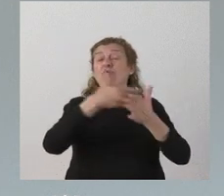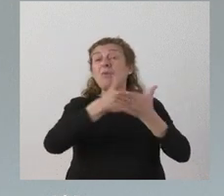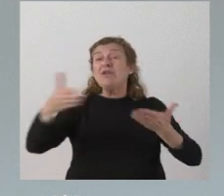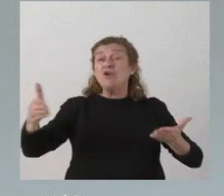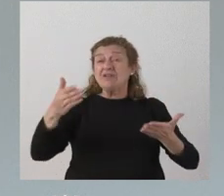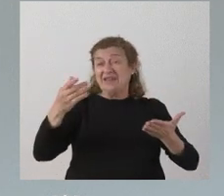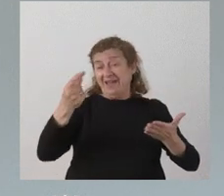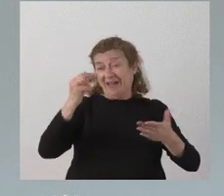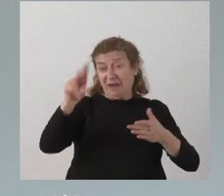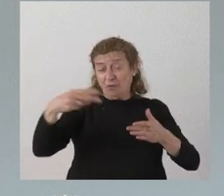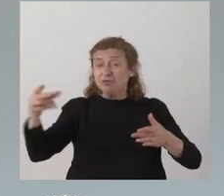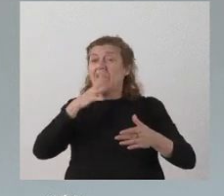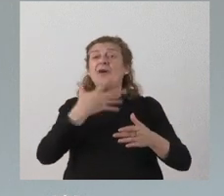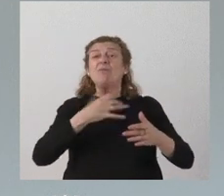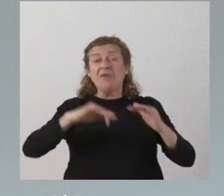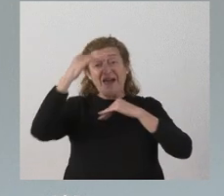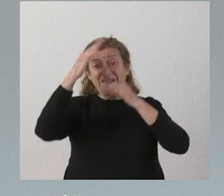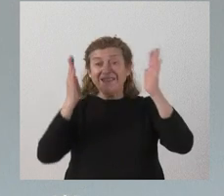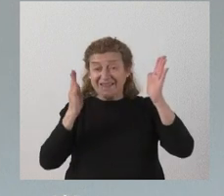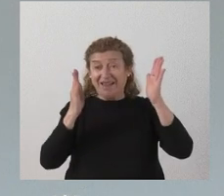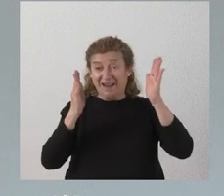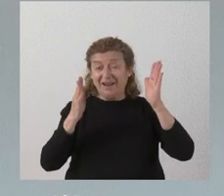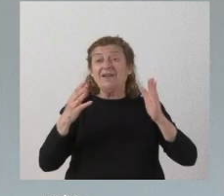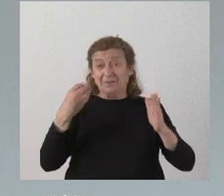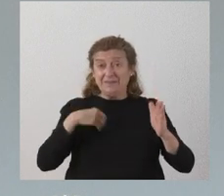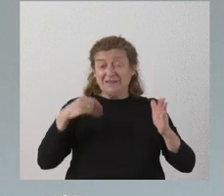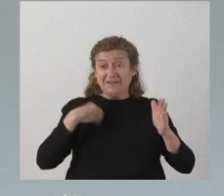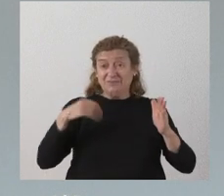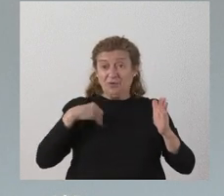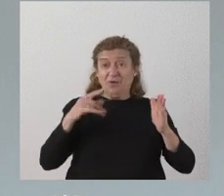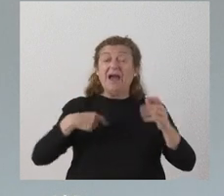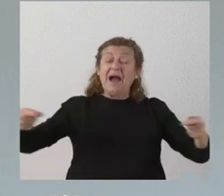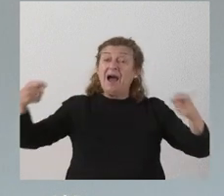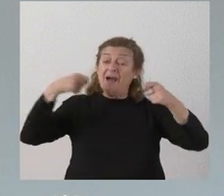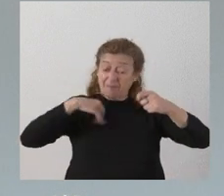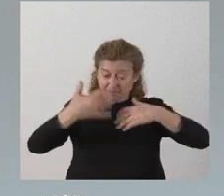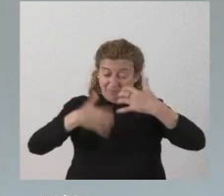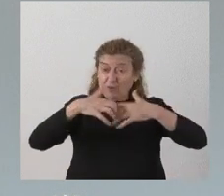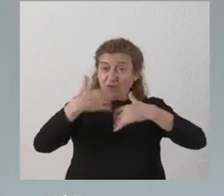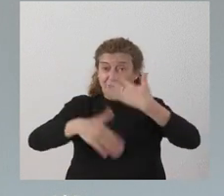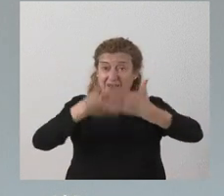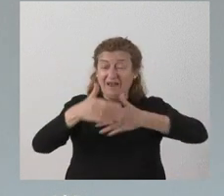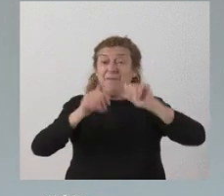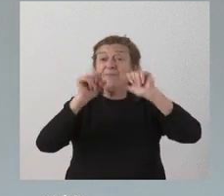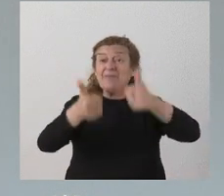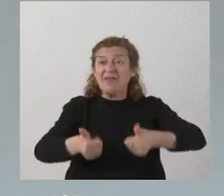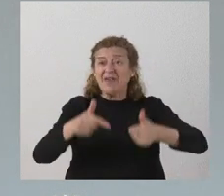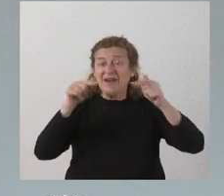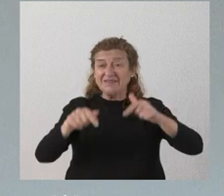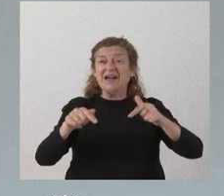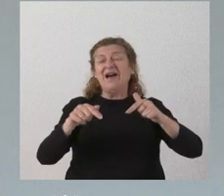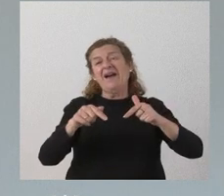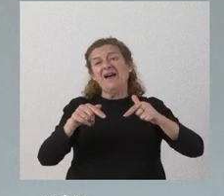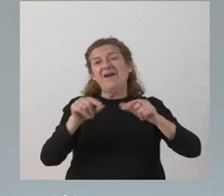para poder atender precisamente la puesta en marcha de esta medida